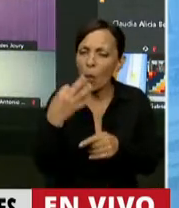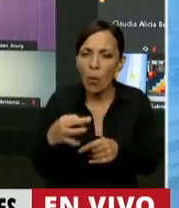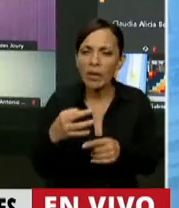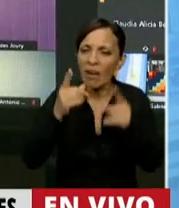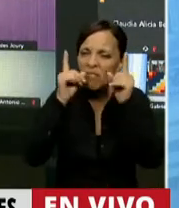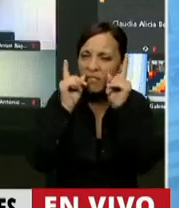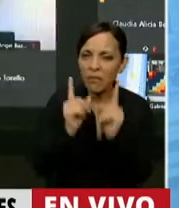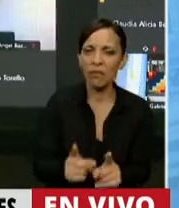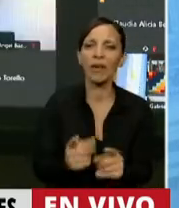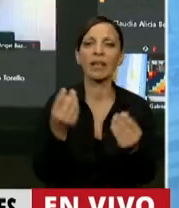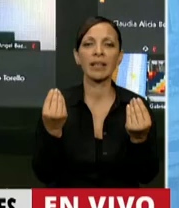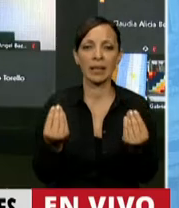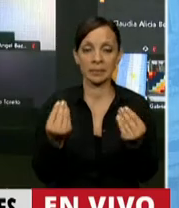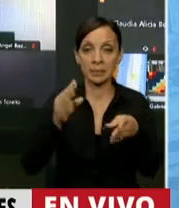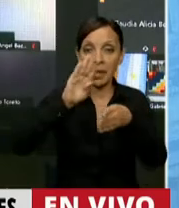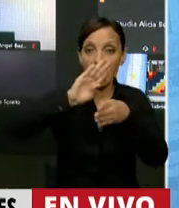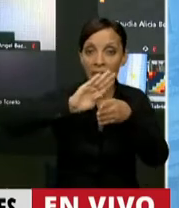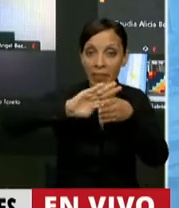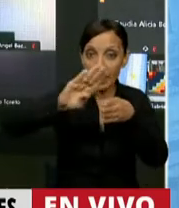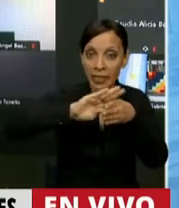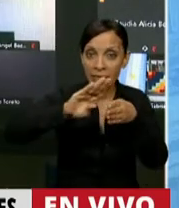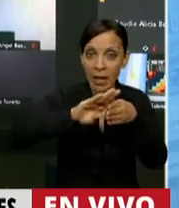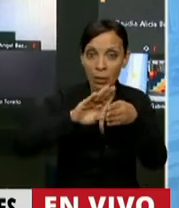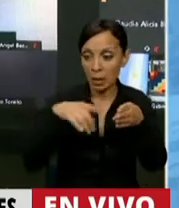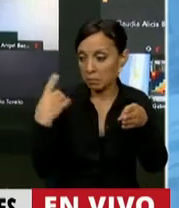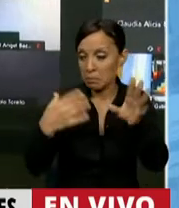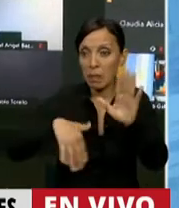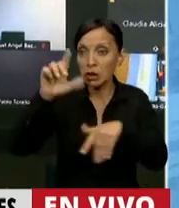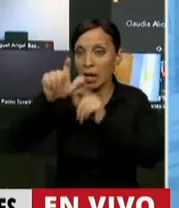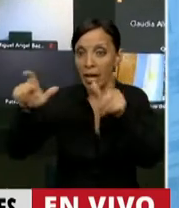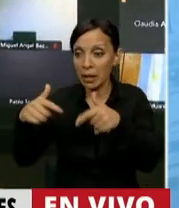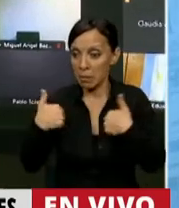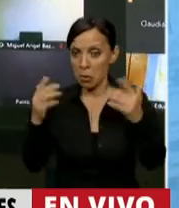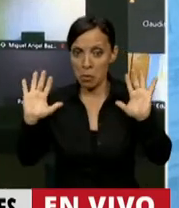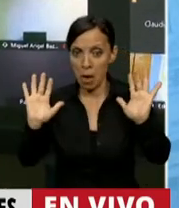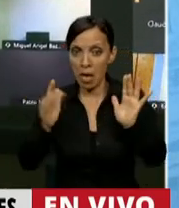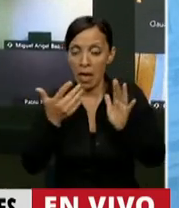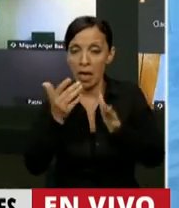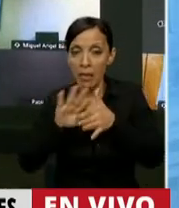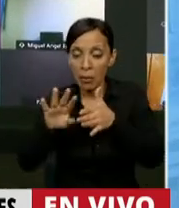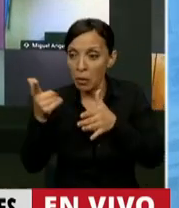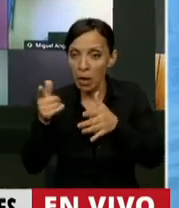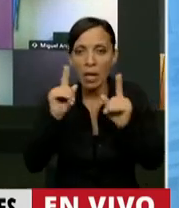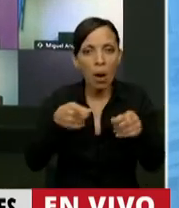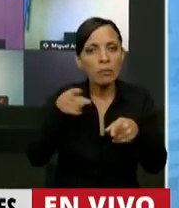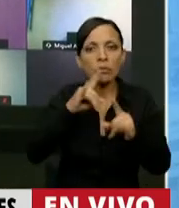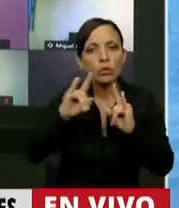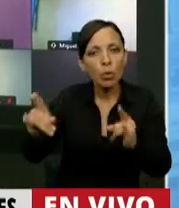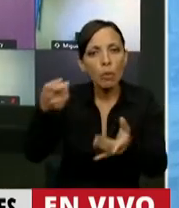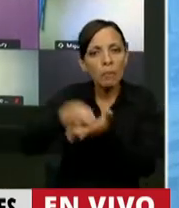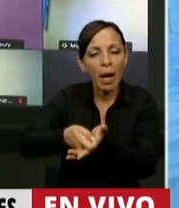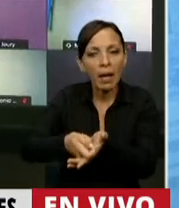es que las deudas que no contrajo la mayoría de la población, se le enchufan a la mayoría de la población. Y en este mismo Congreso hemos